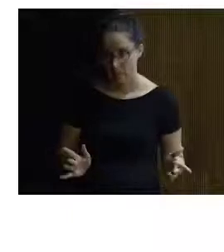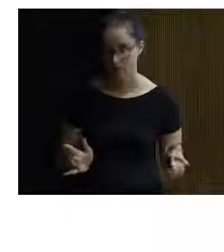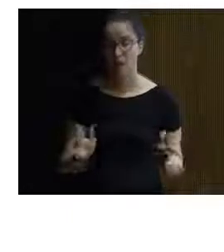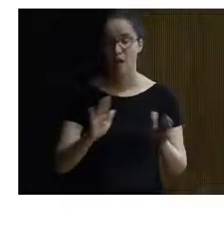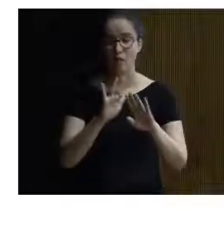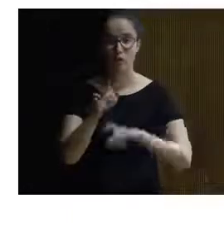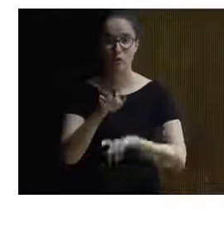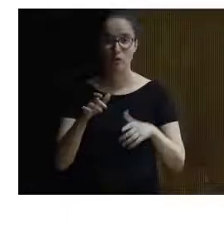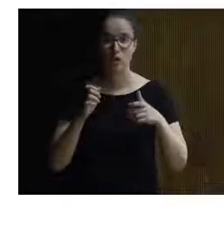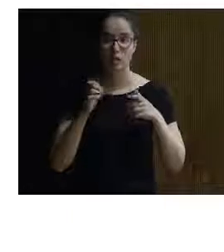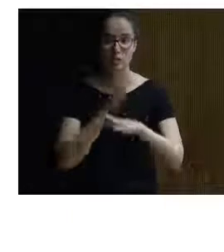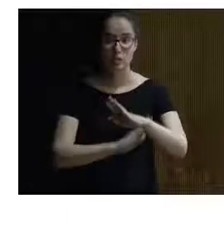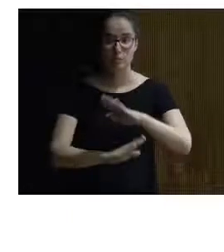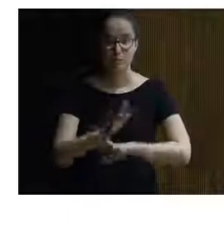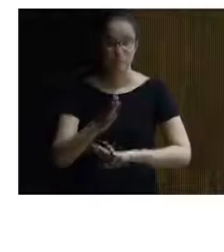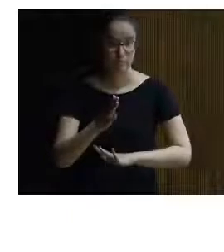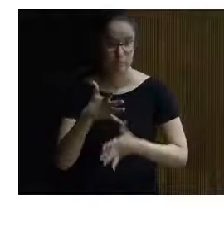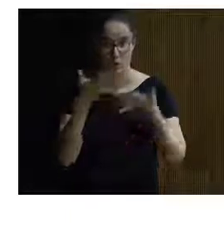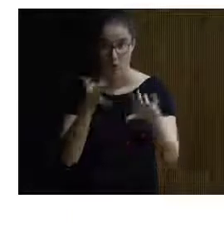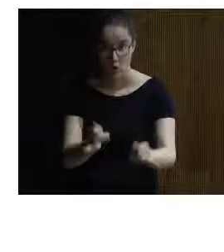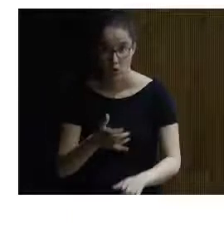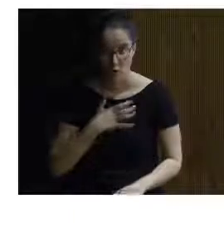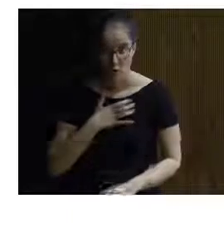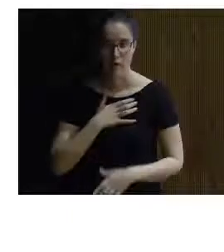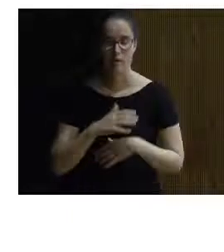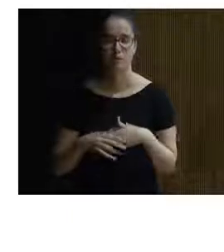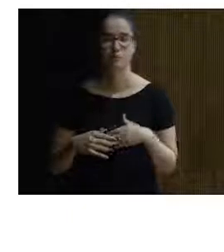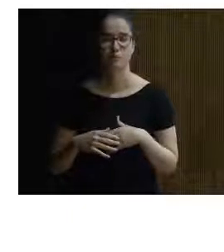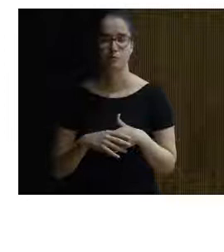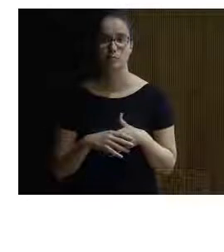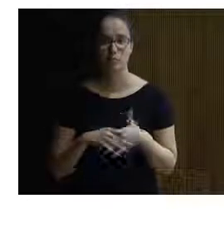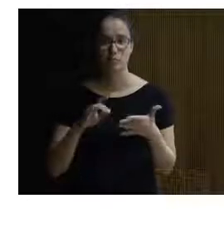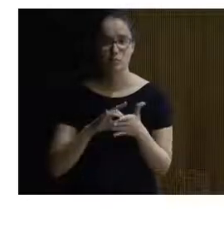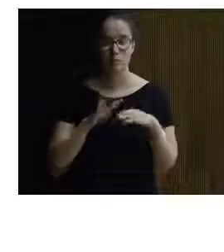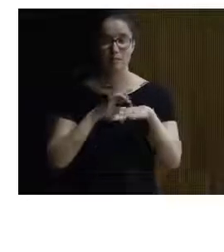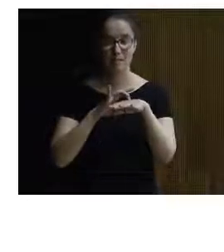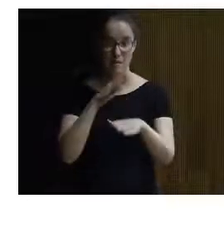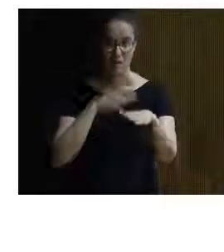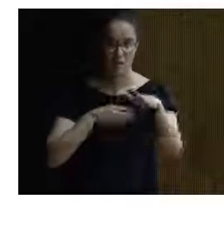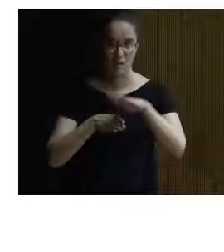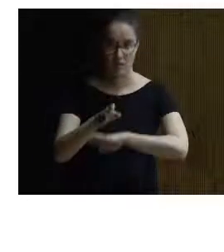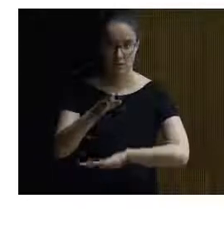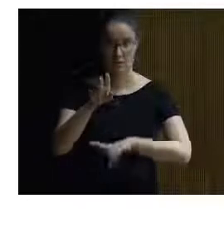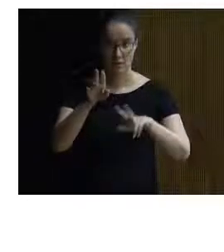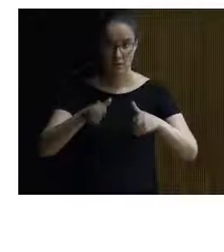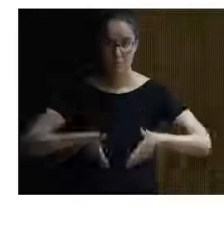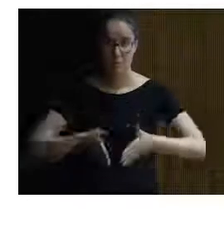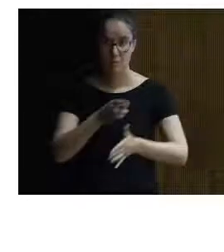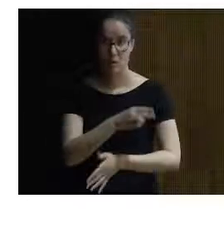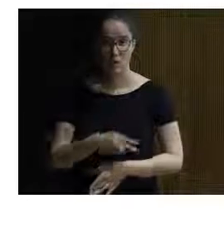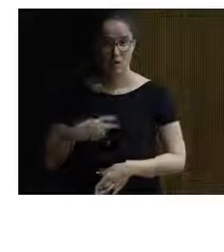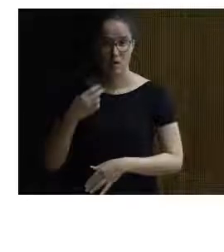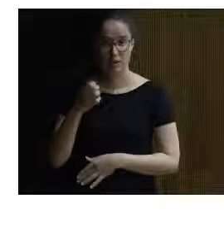Al final, las personas con discapacidad no son capaces de llegar a ello. Se ha editado una guía de accesibilidad en torno al Camino de Santiago por